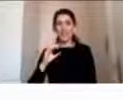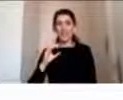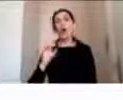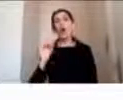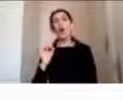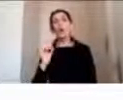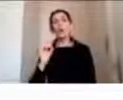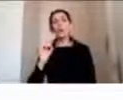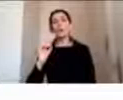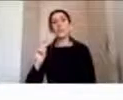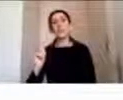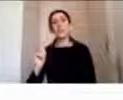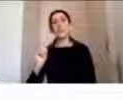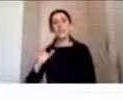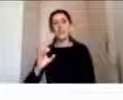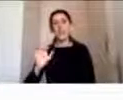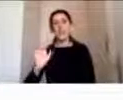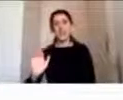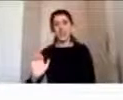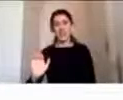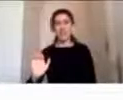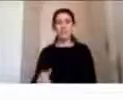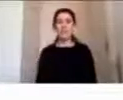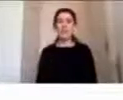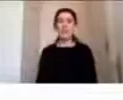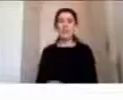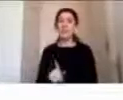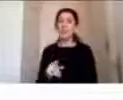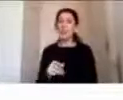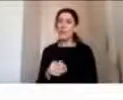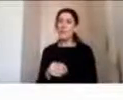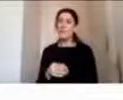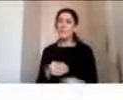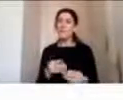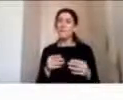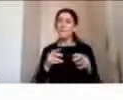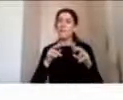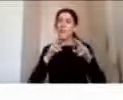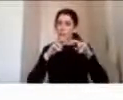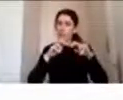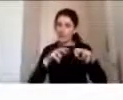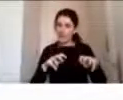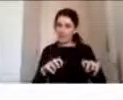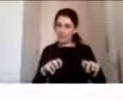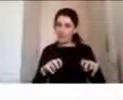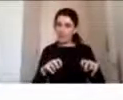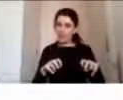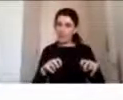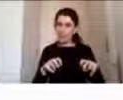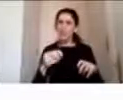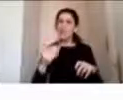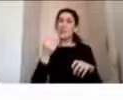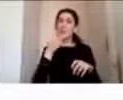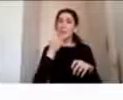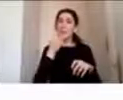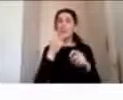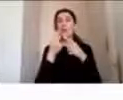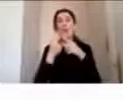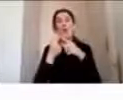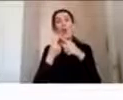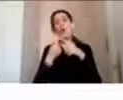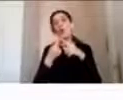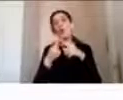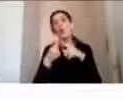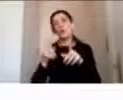no obstante mucha de la evidencia que les voy a presentar hoy también es compartida por otro tipo de lesiones cerebrales así que espero que sea